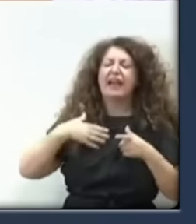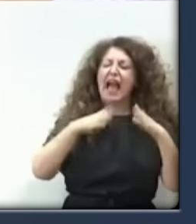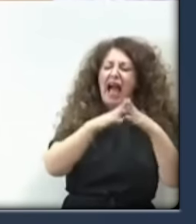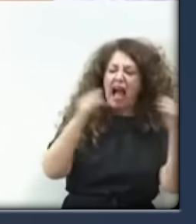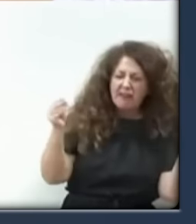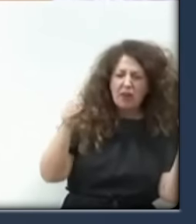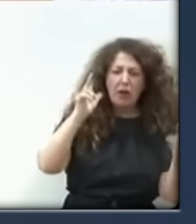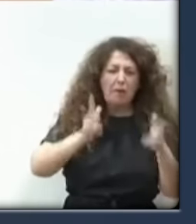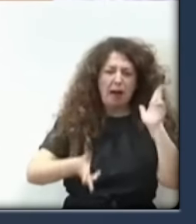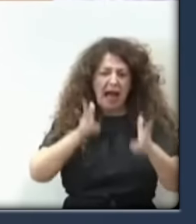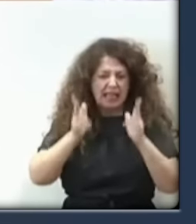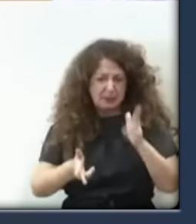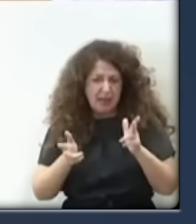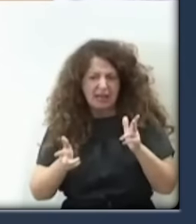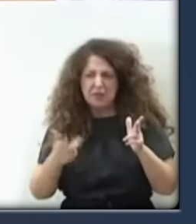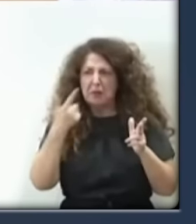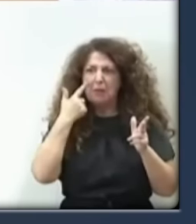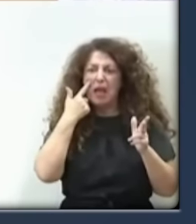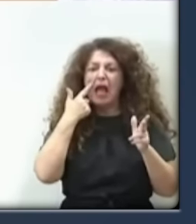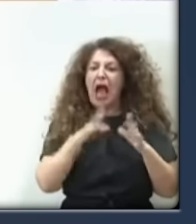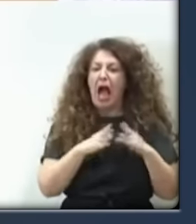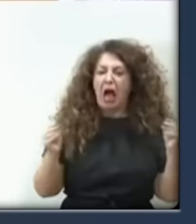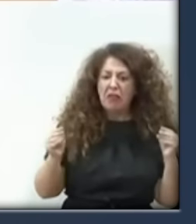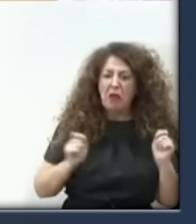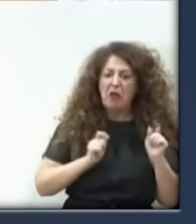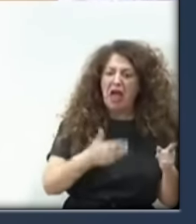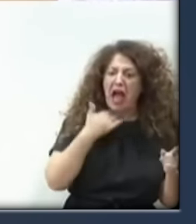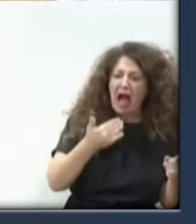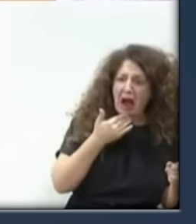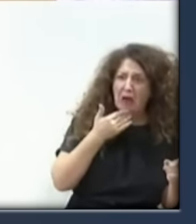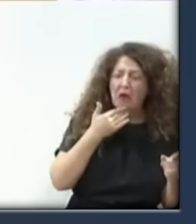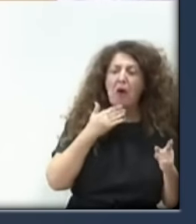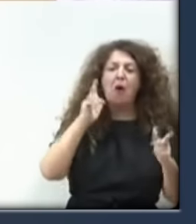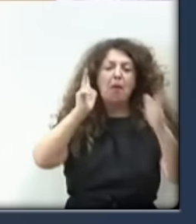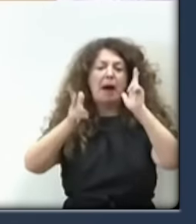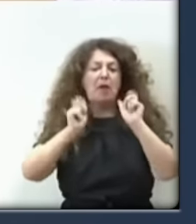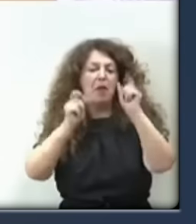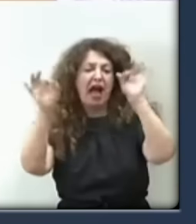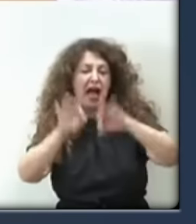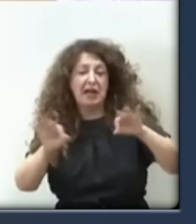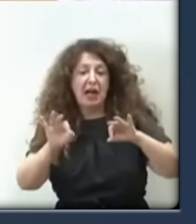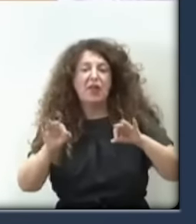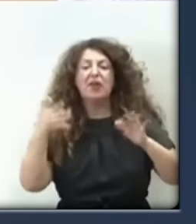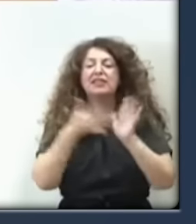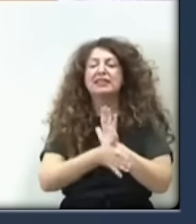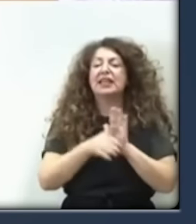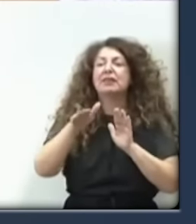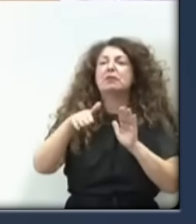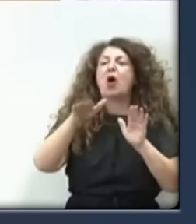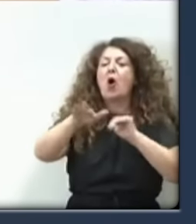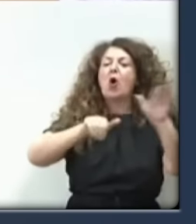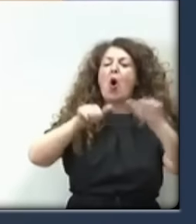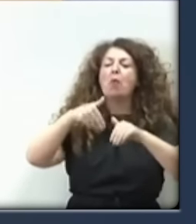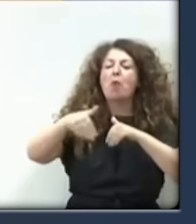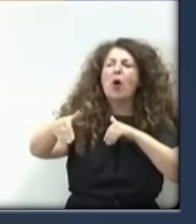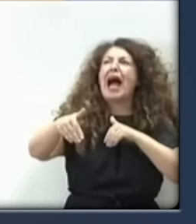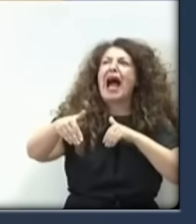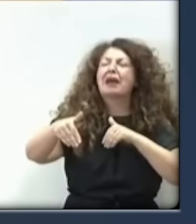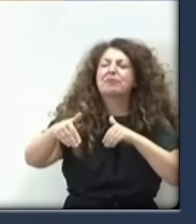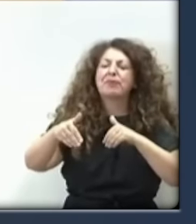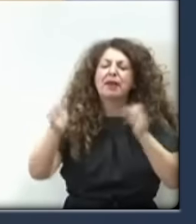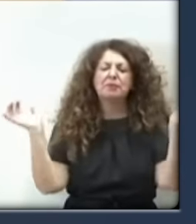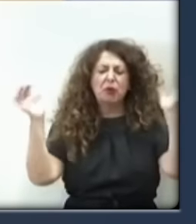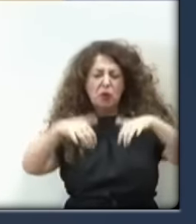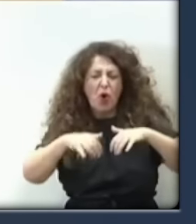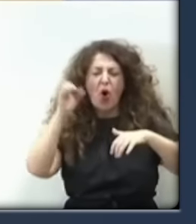nada para Galicia y nada de nada para Andalucía. Tan coherente como convocar sin fecha la conferencia de presidentes y solo